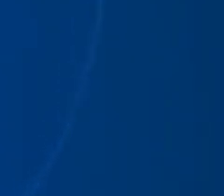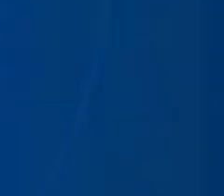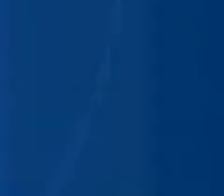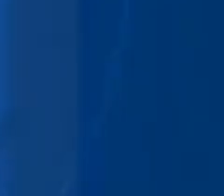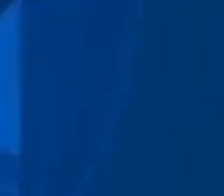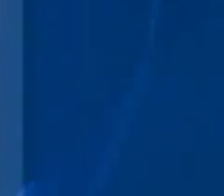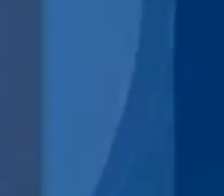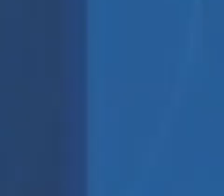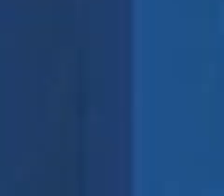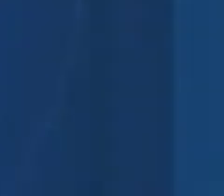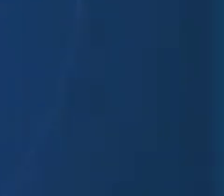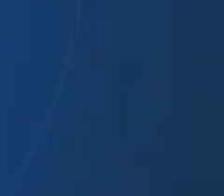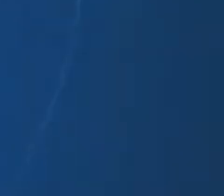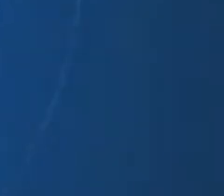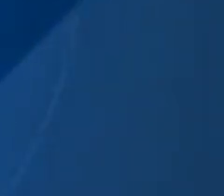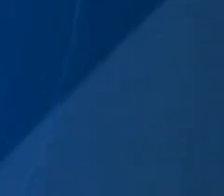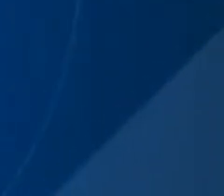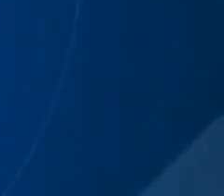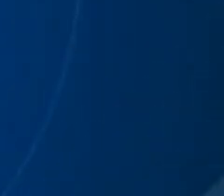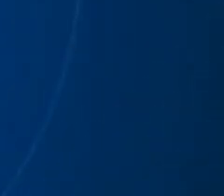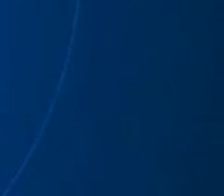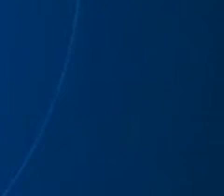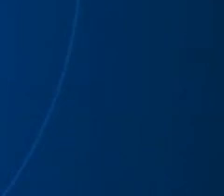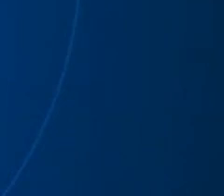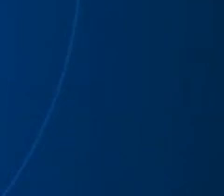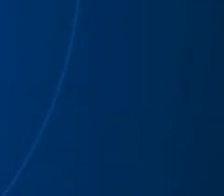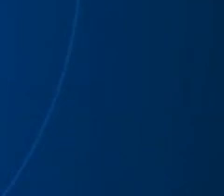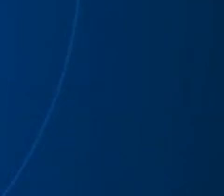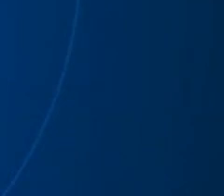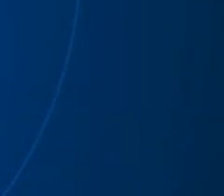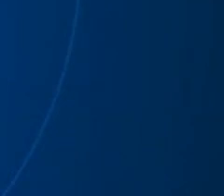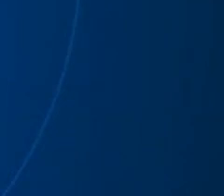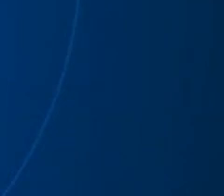RTBC Noticias, emisión central.